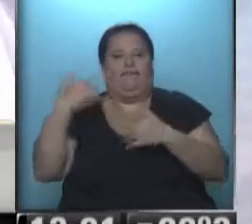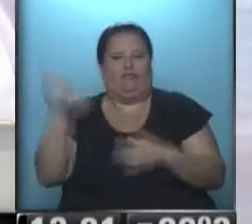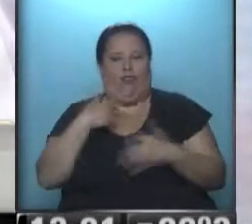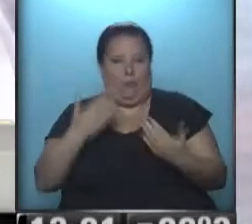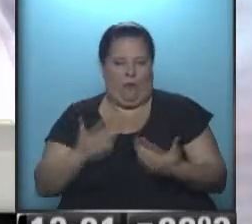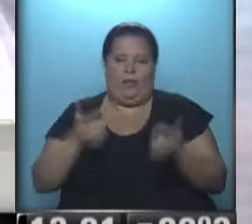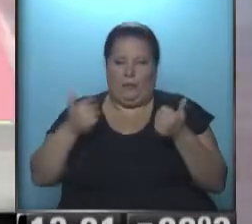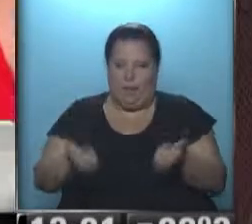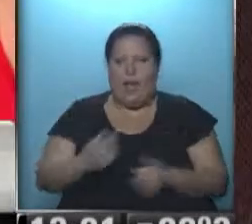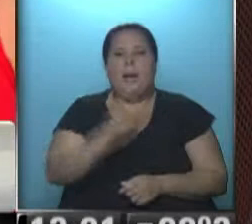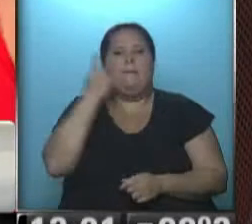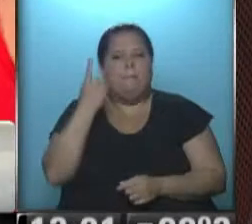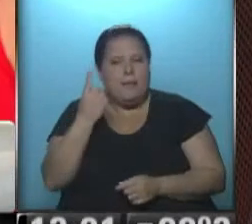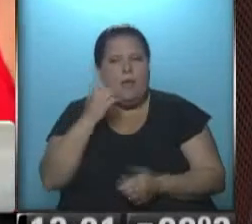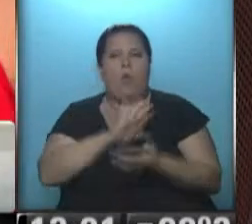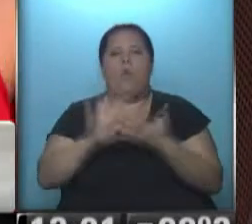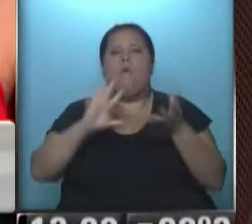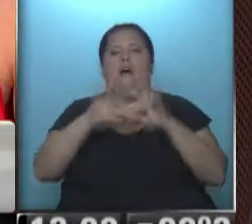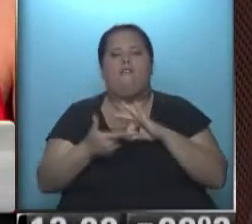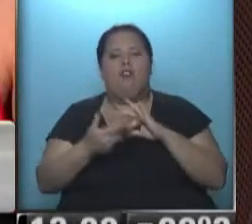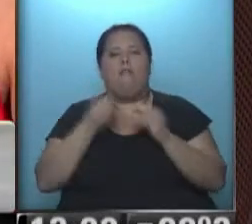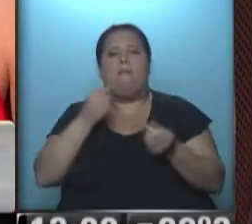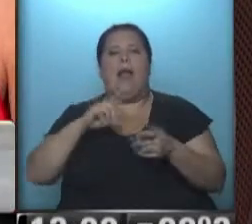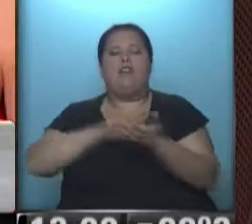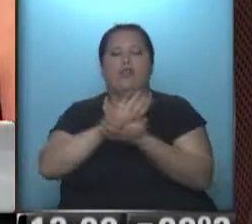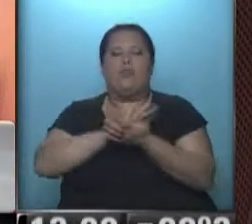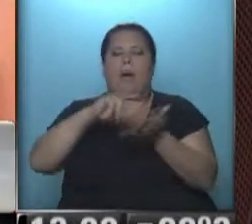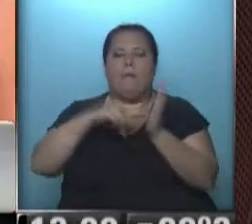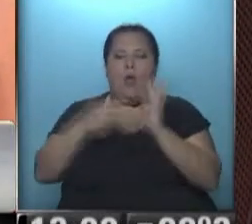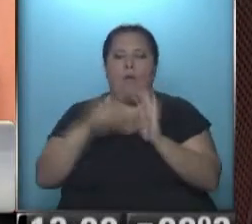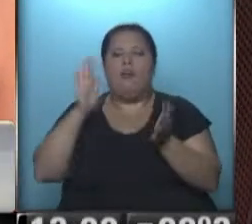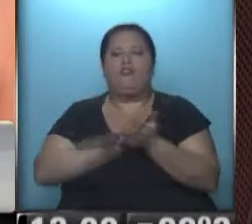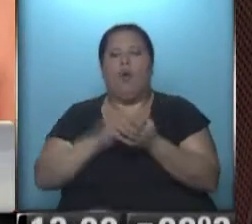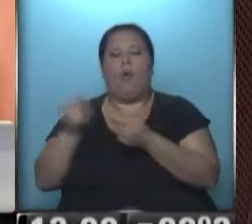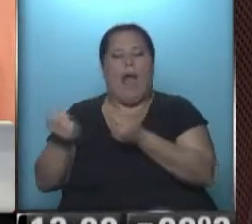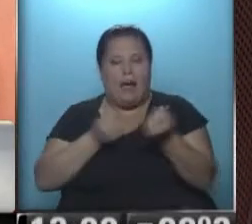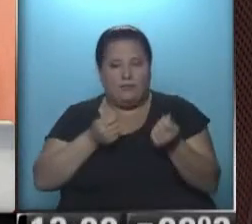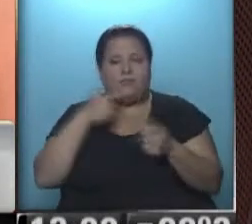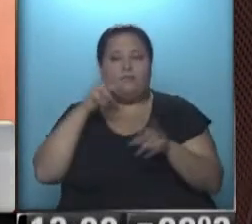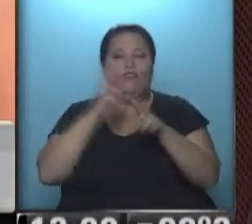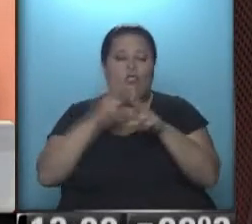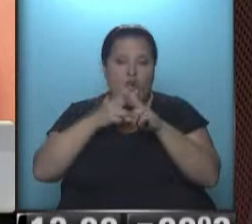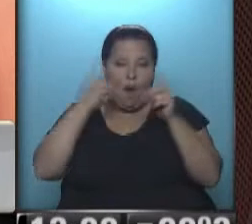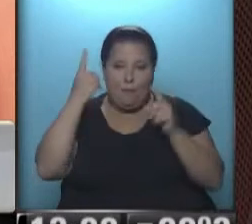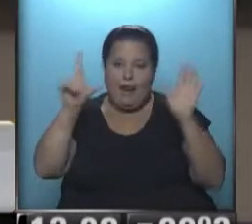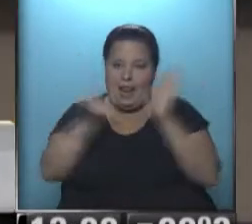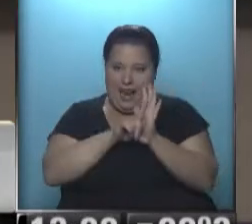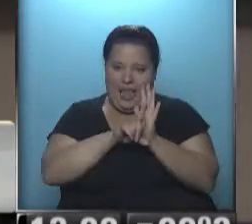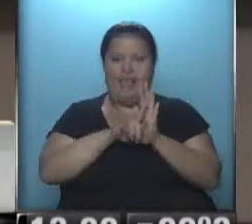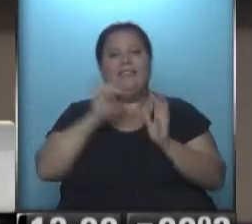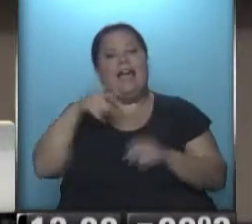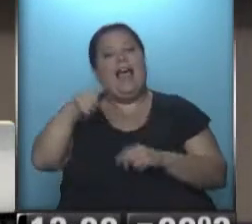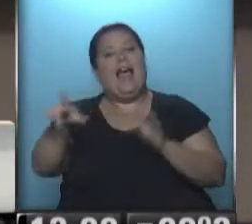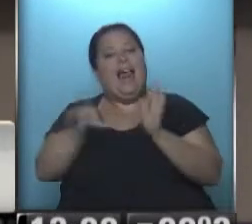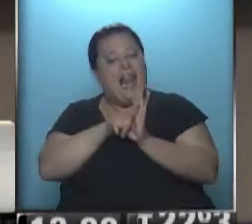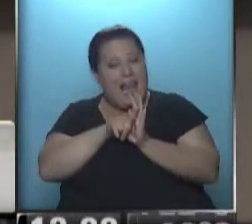Sin duda, por supuesto. La primera, un nuevo sistema de resolución de conflictos en relaciones de consumo. Ese es el nombre que tiene esta primera ley. Sí, esa